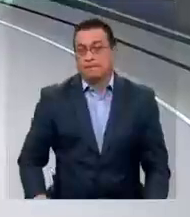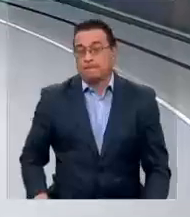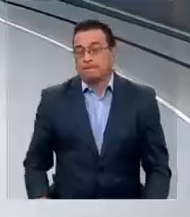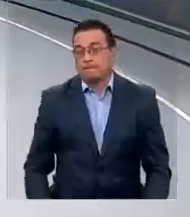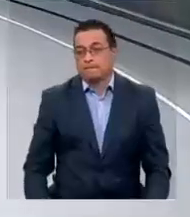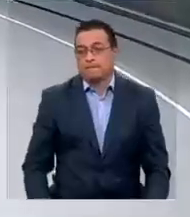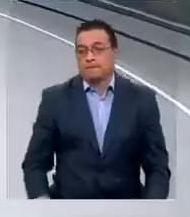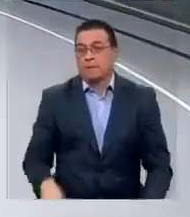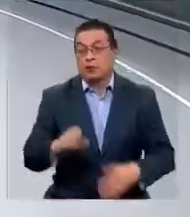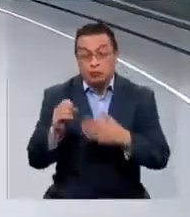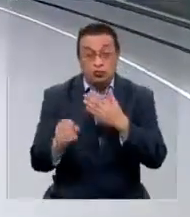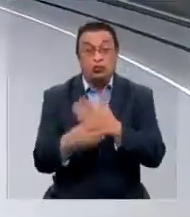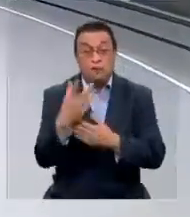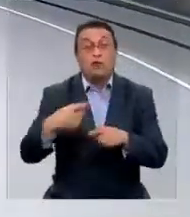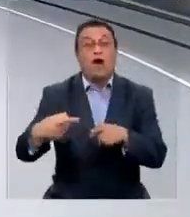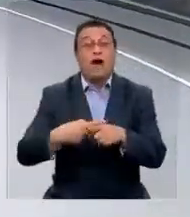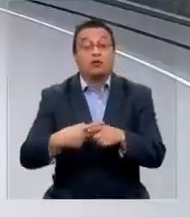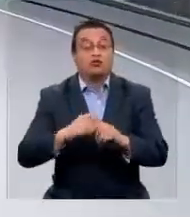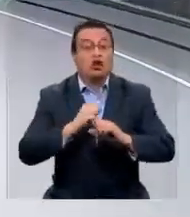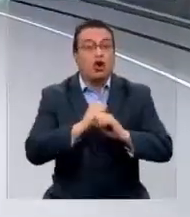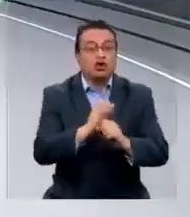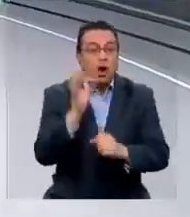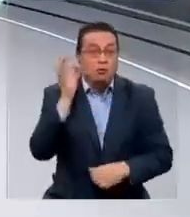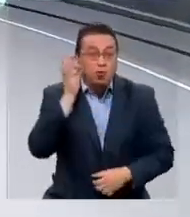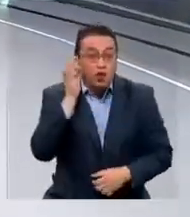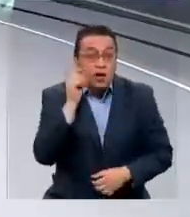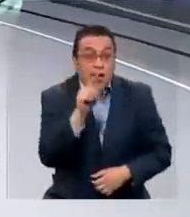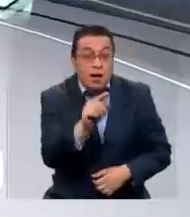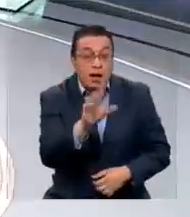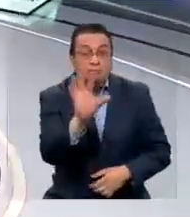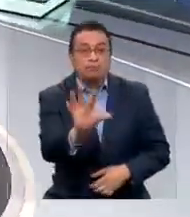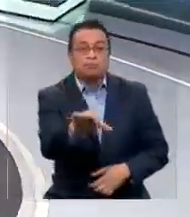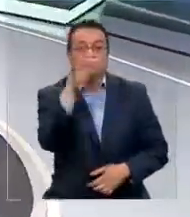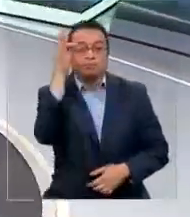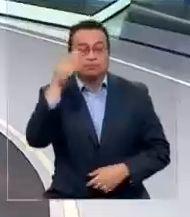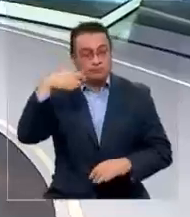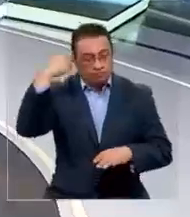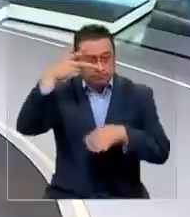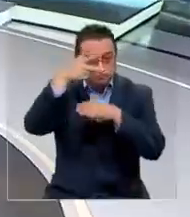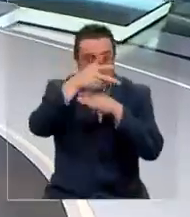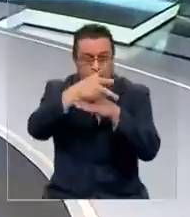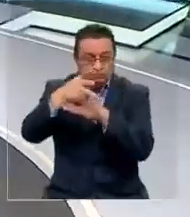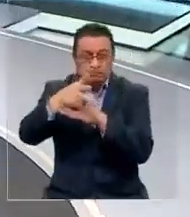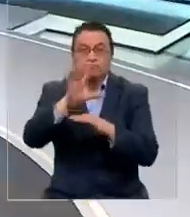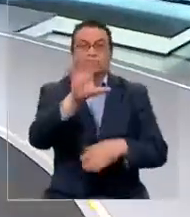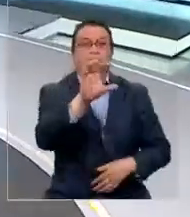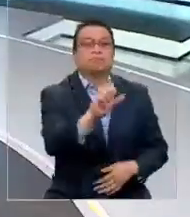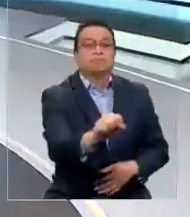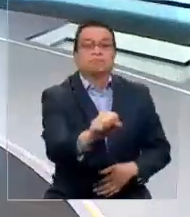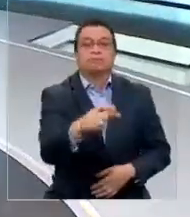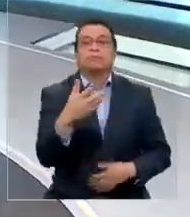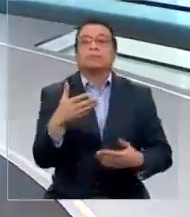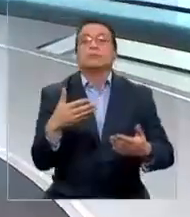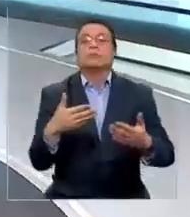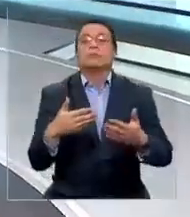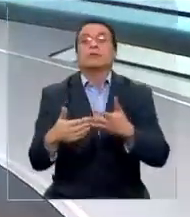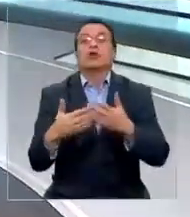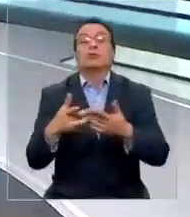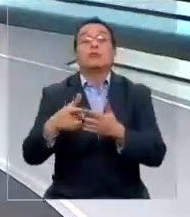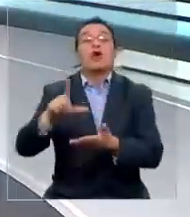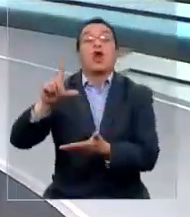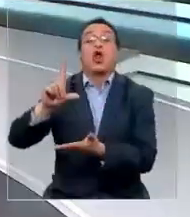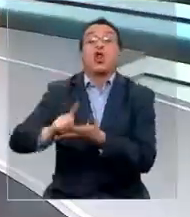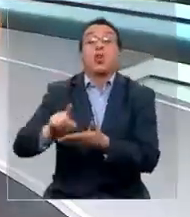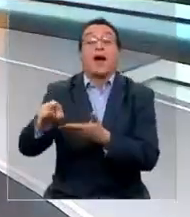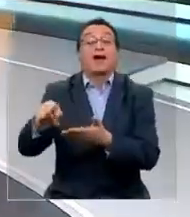Y un nuevo caso de abuso en contra de una mujer quedó al descubierto en las cámaras de seguridad de un lugar